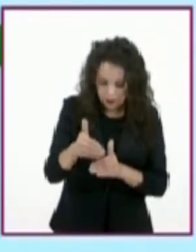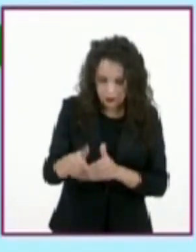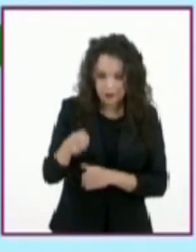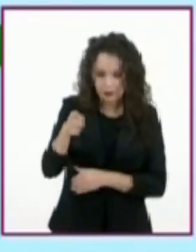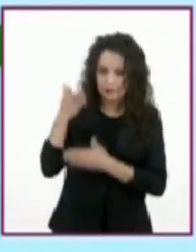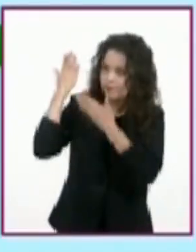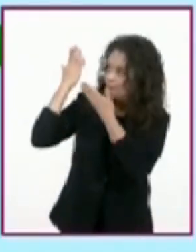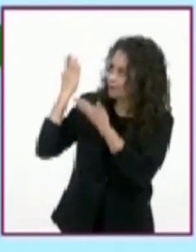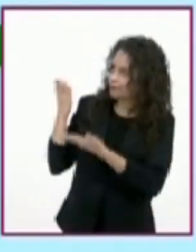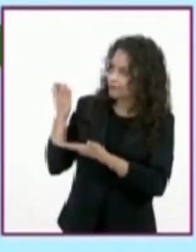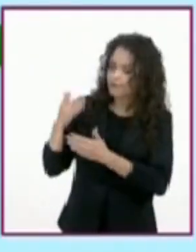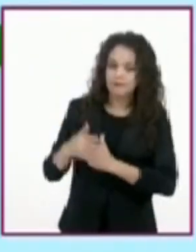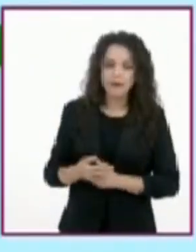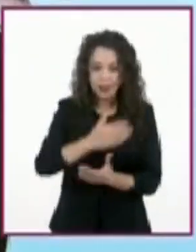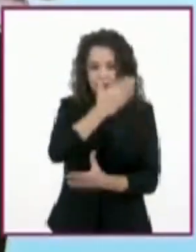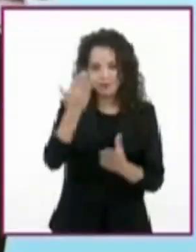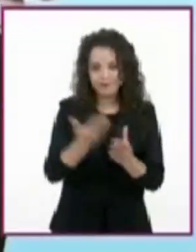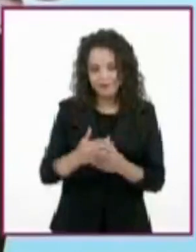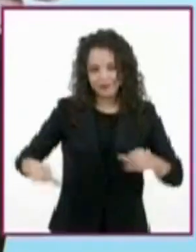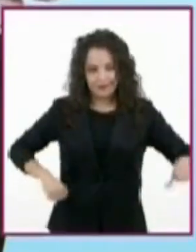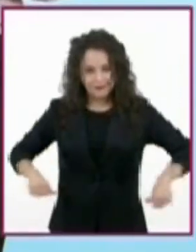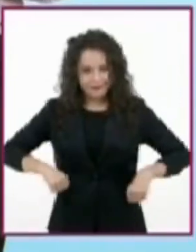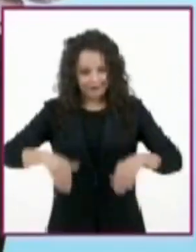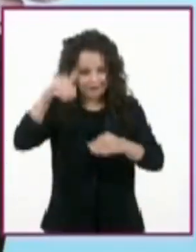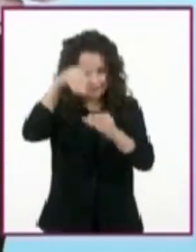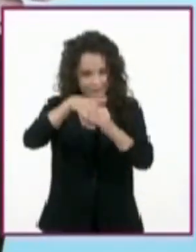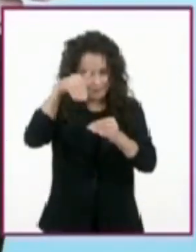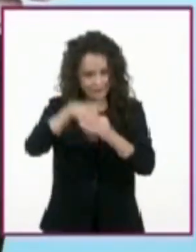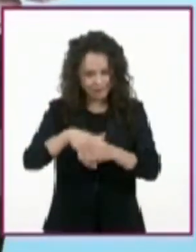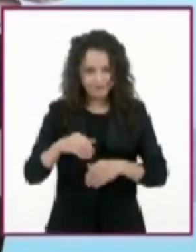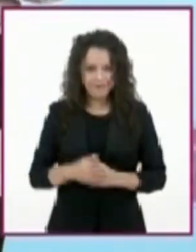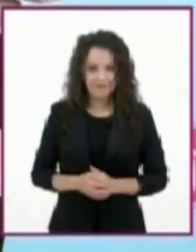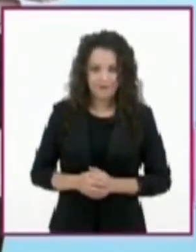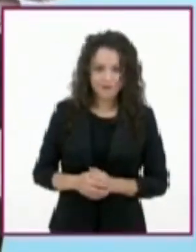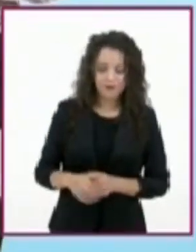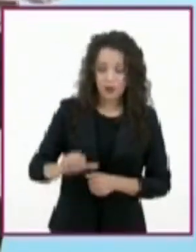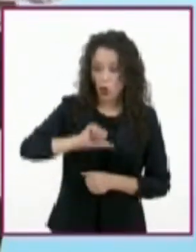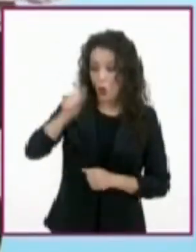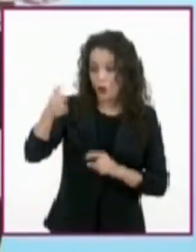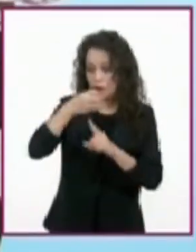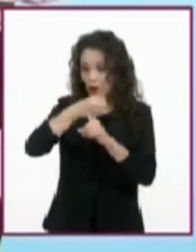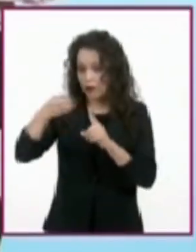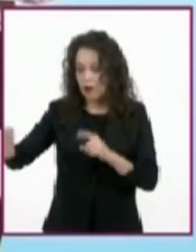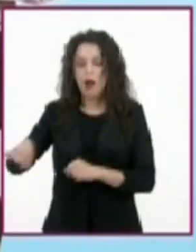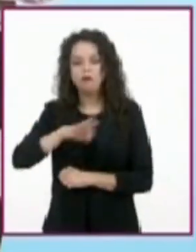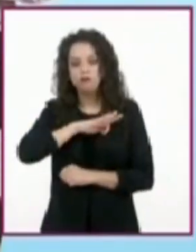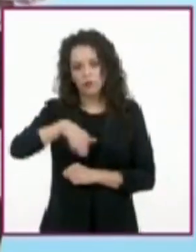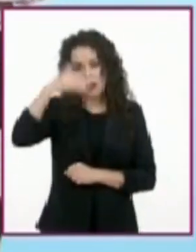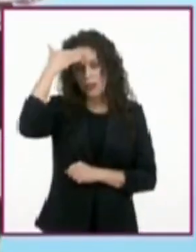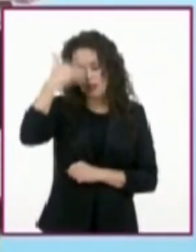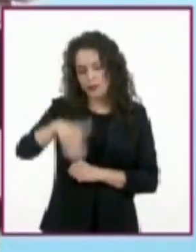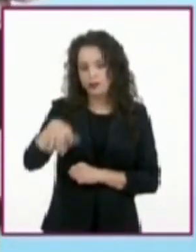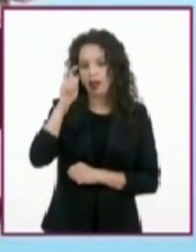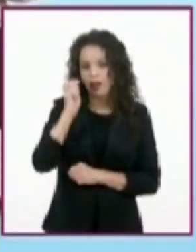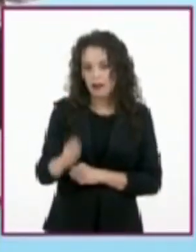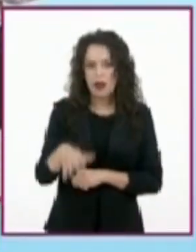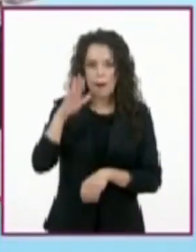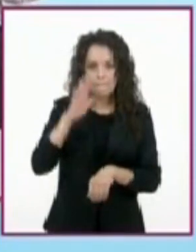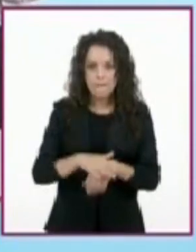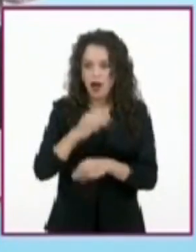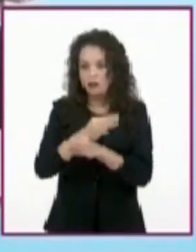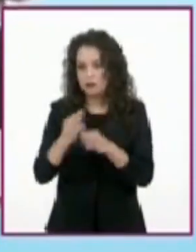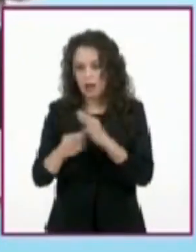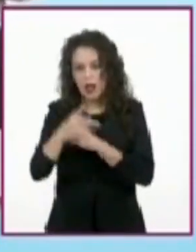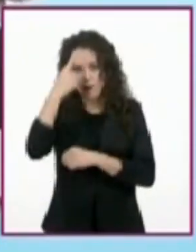puedan recurrir cuando lo necesiten. En otros programas conoceremos más recursos para conservar la información. Por lo